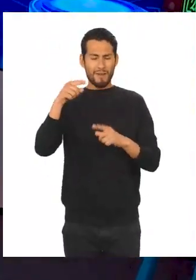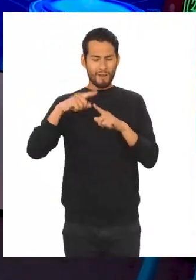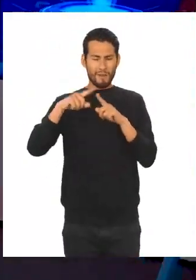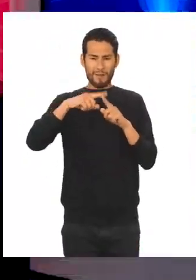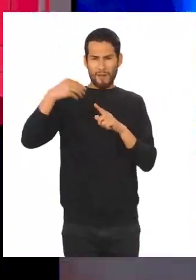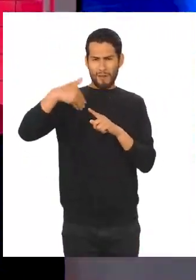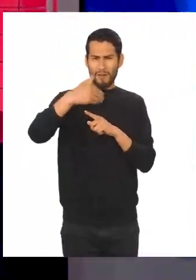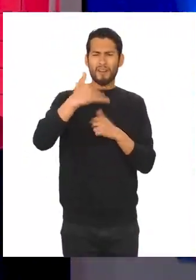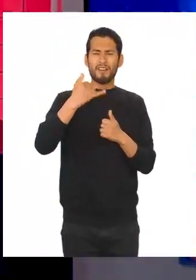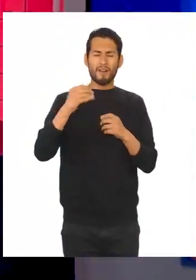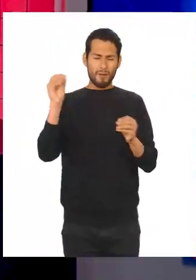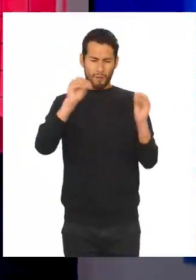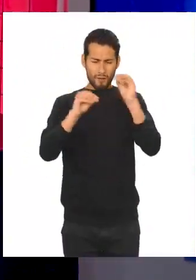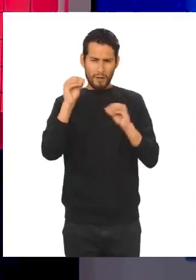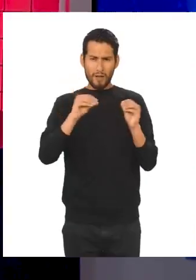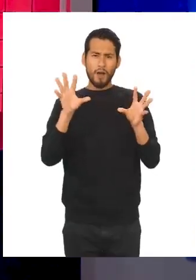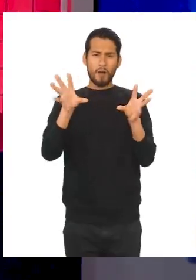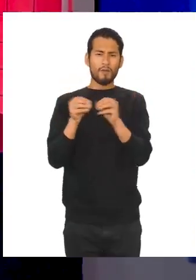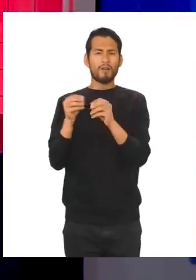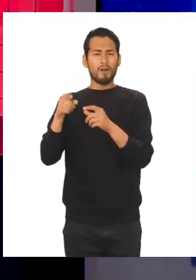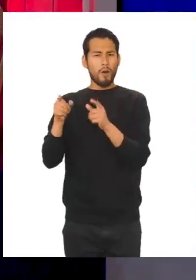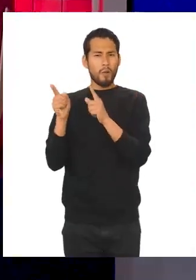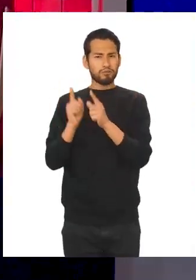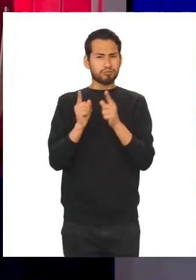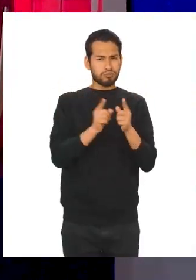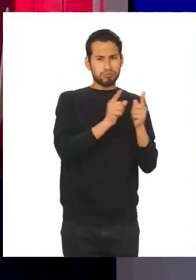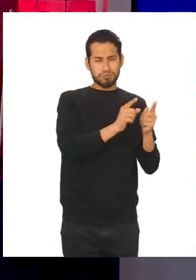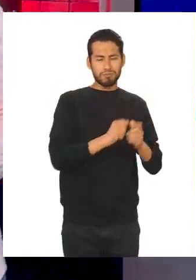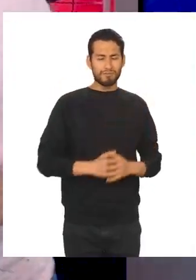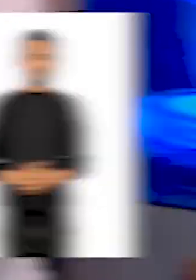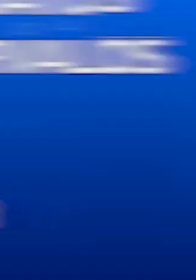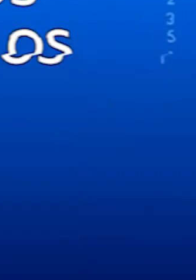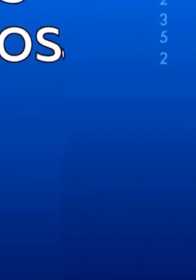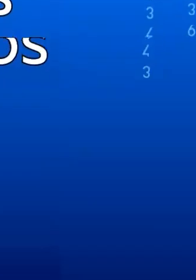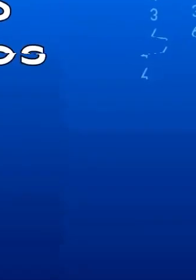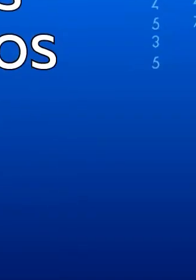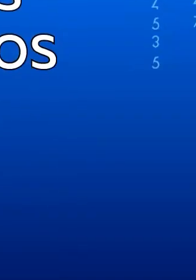Distribución de Frecuencia. Con datos agrupados en intervalos.